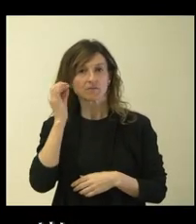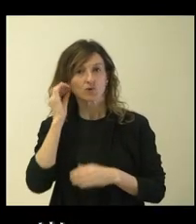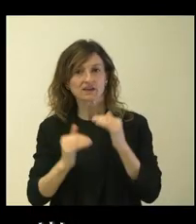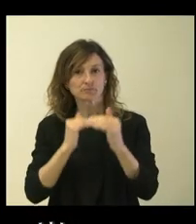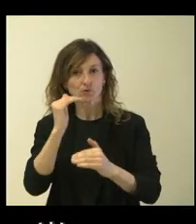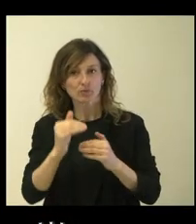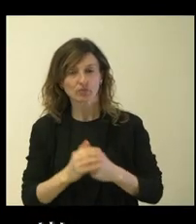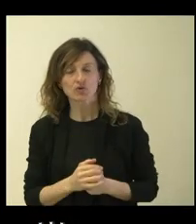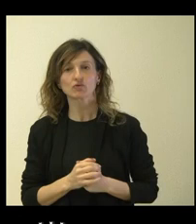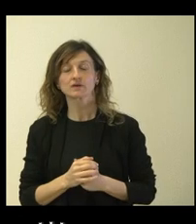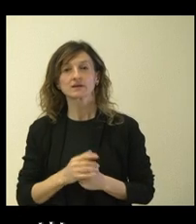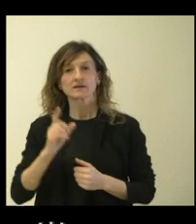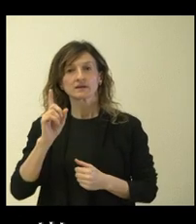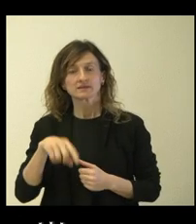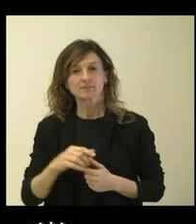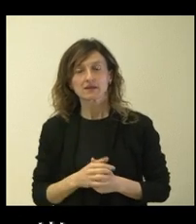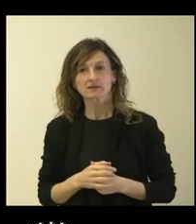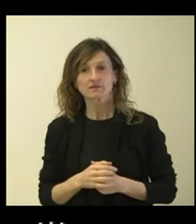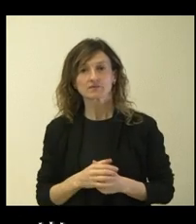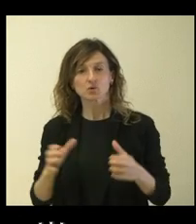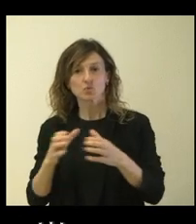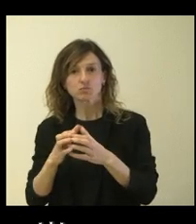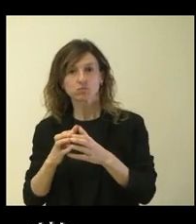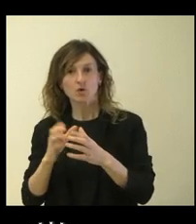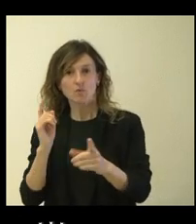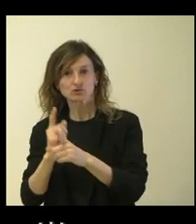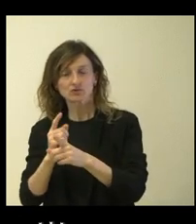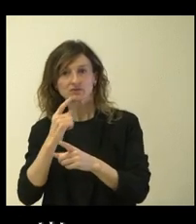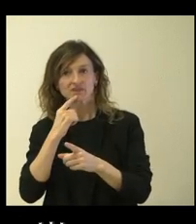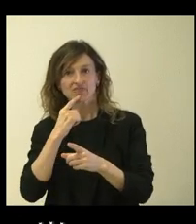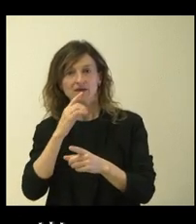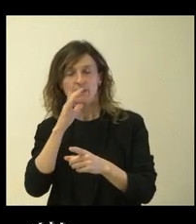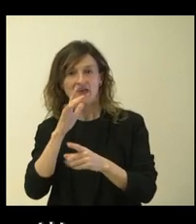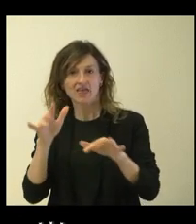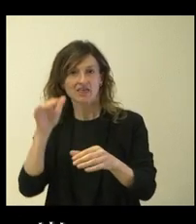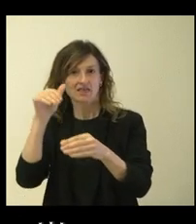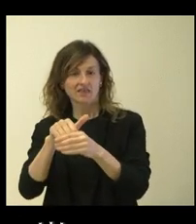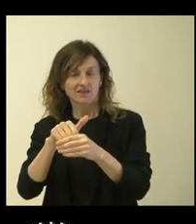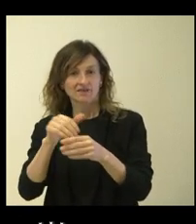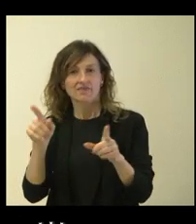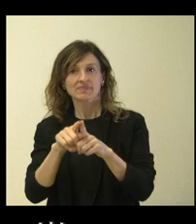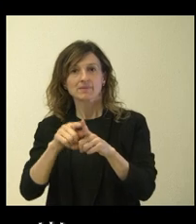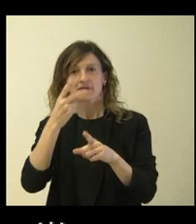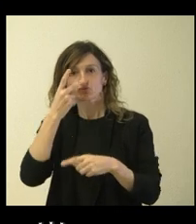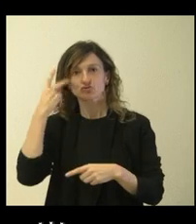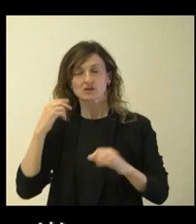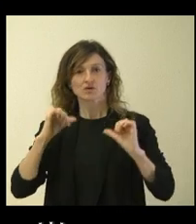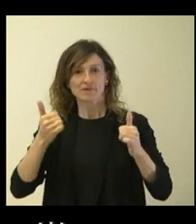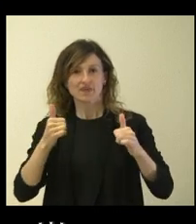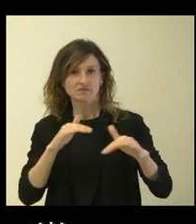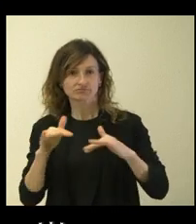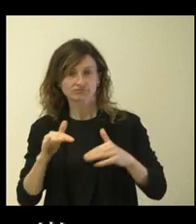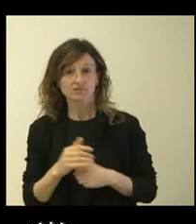y de la oposición, lo tachan de electoralista. Dicen que es una medida que debería haberse puesto en marcha hace dos años porque